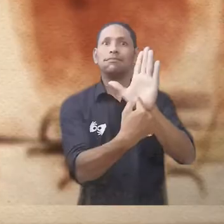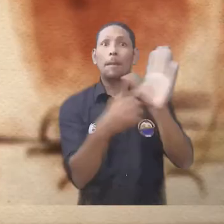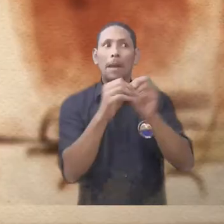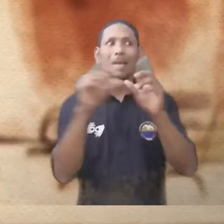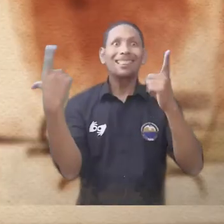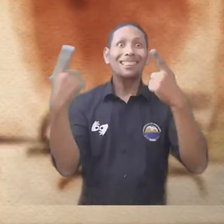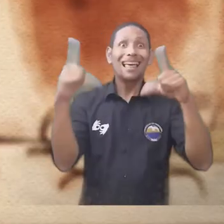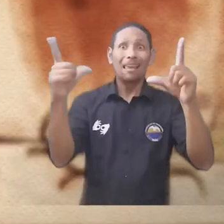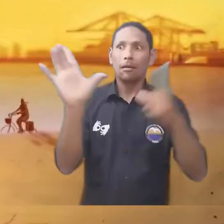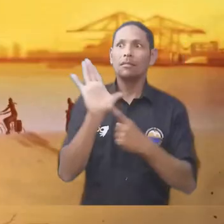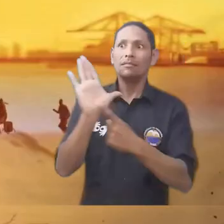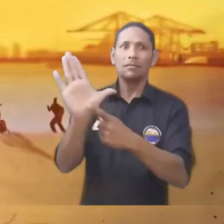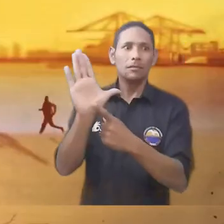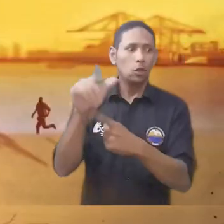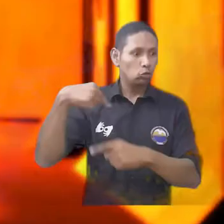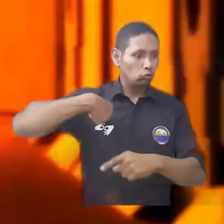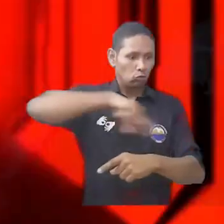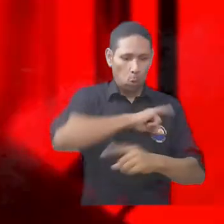programa de cine audiovisuales.